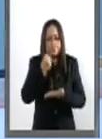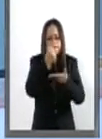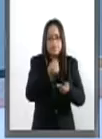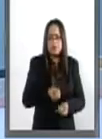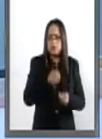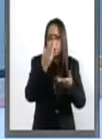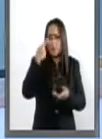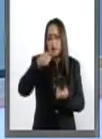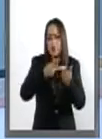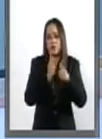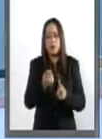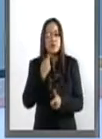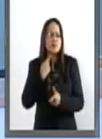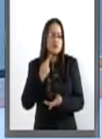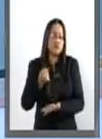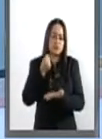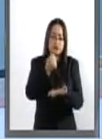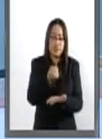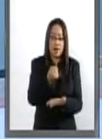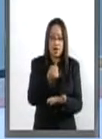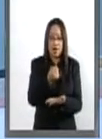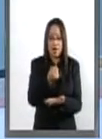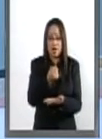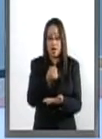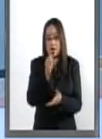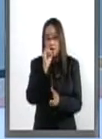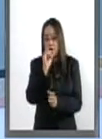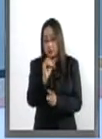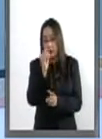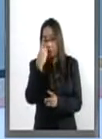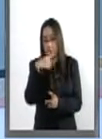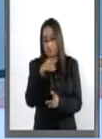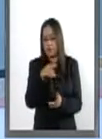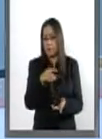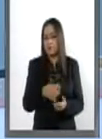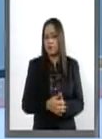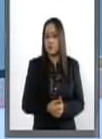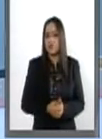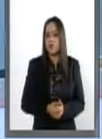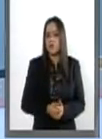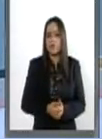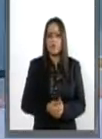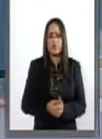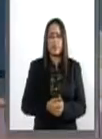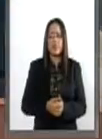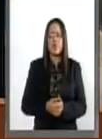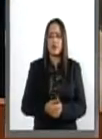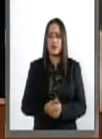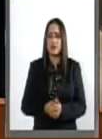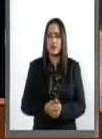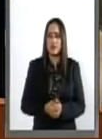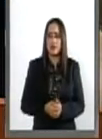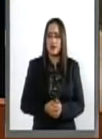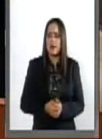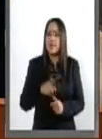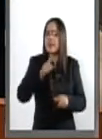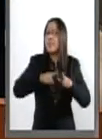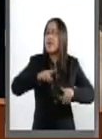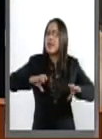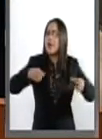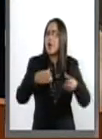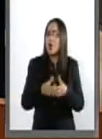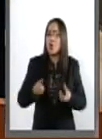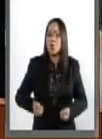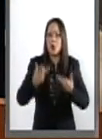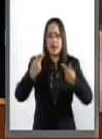recursos a partidos políticos sea el otorgamiento de recursos por medio del número de ciudadanos y